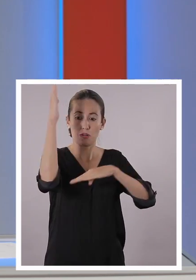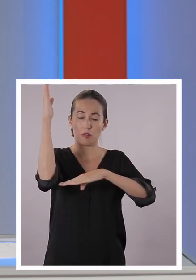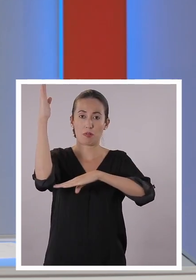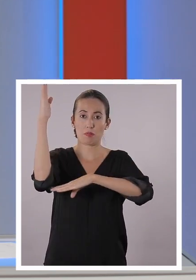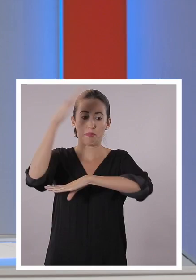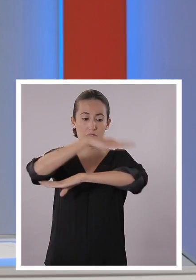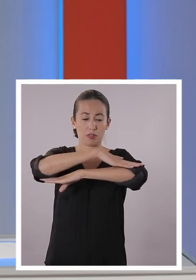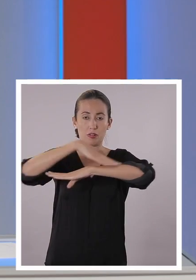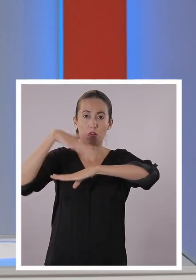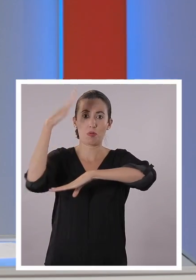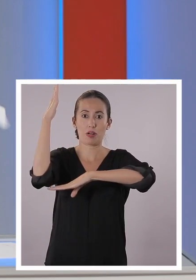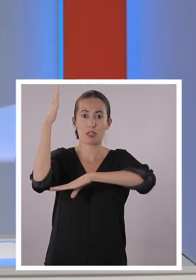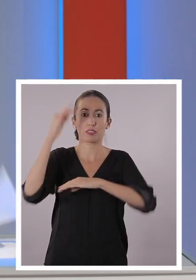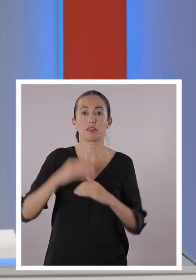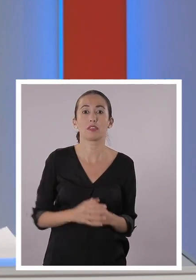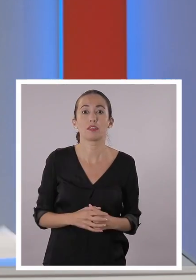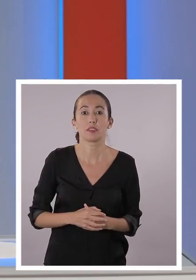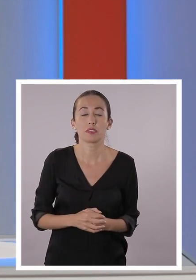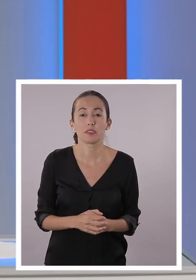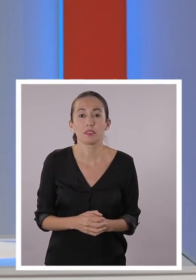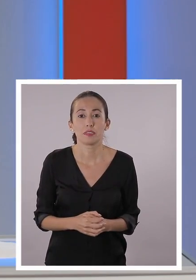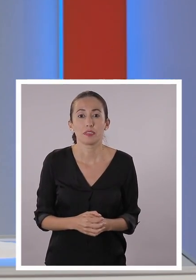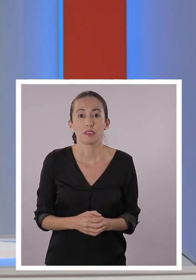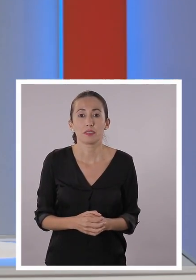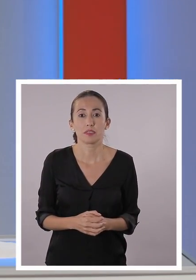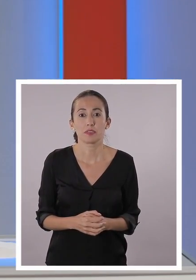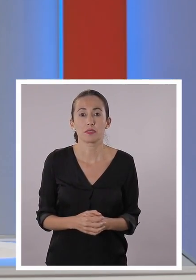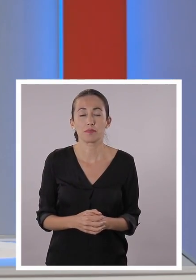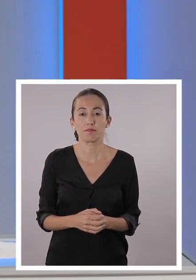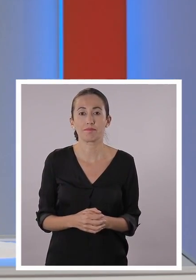aquí directamente. ¿Estamos? Muy bien, chicos.